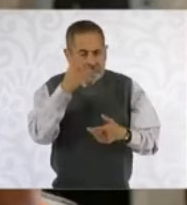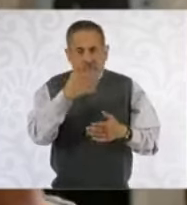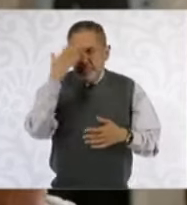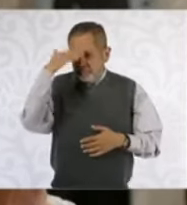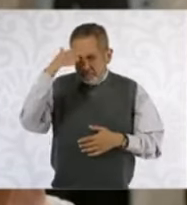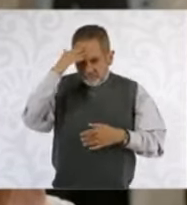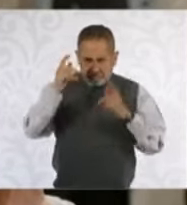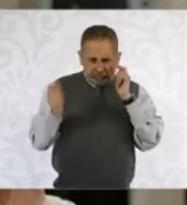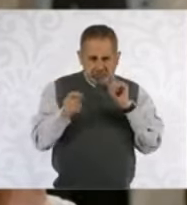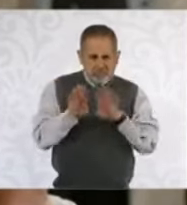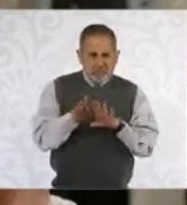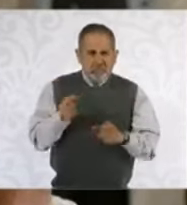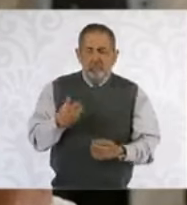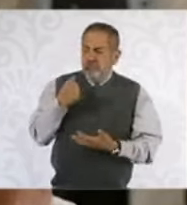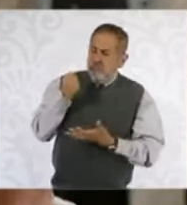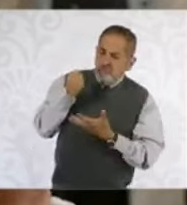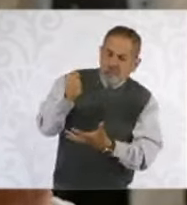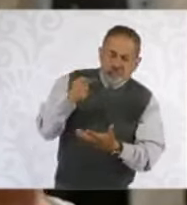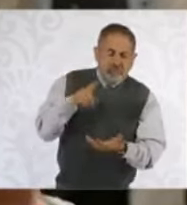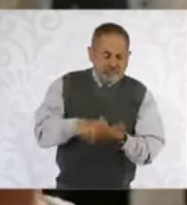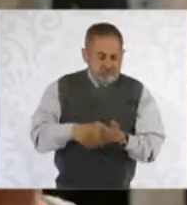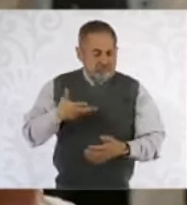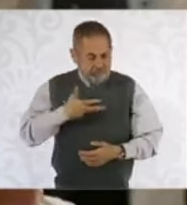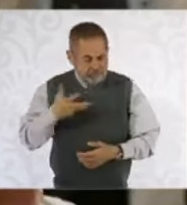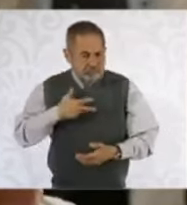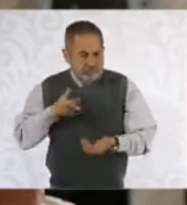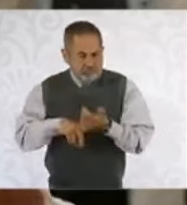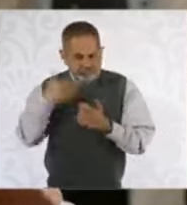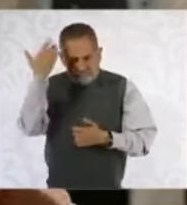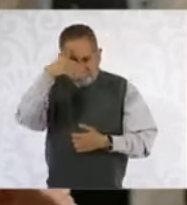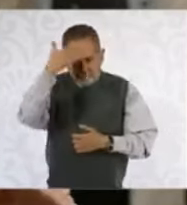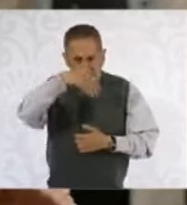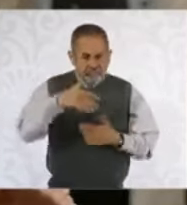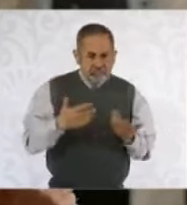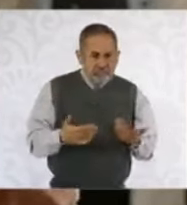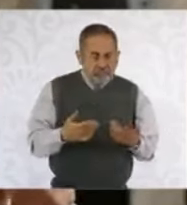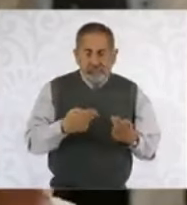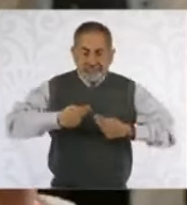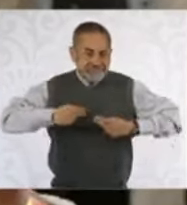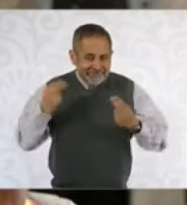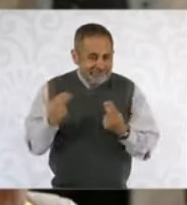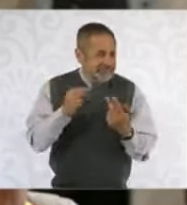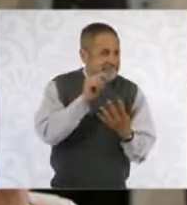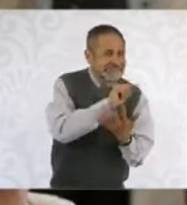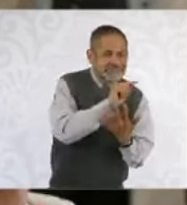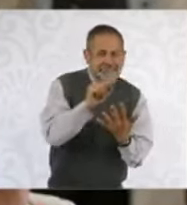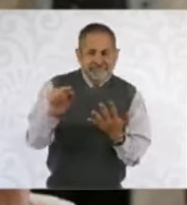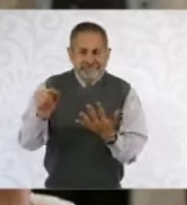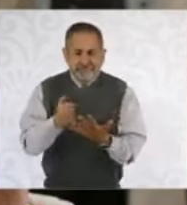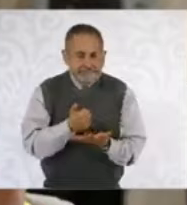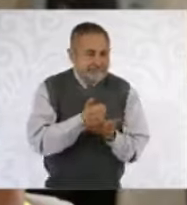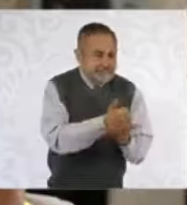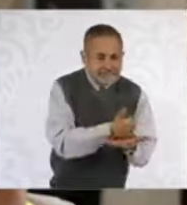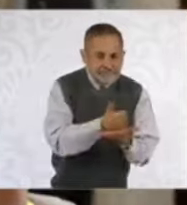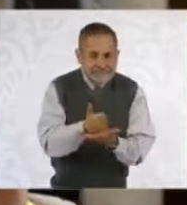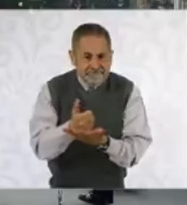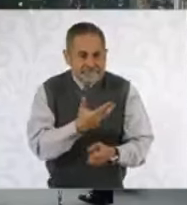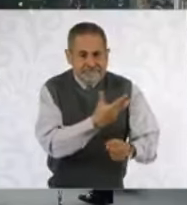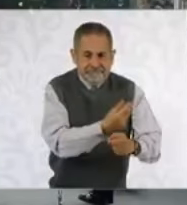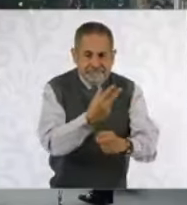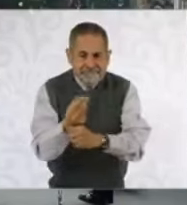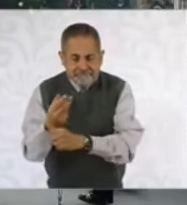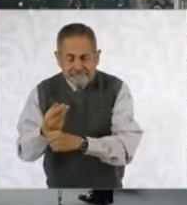realidad de los recursos con los que cuenta el presupuesto y que las necesidades son muchas. Textualmente el secretario